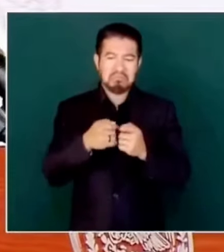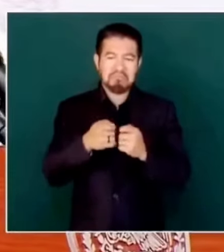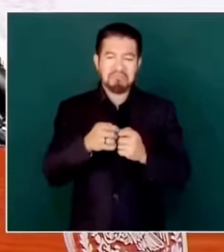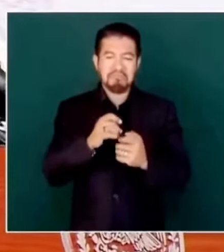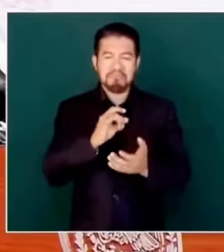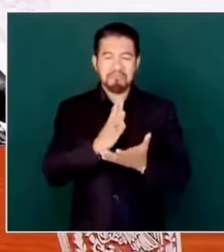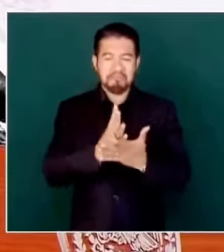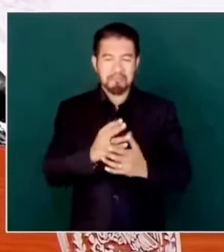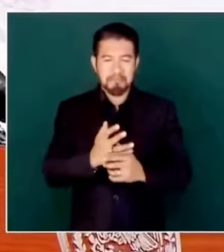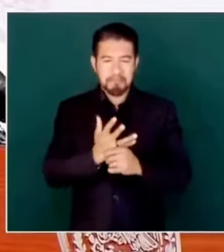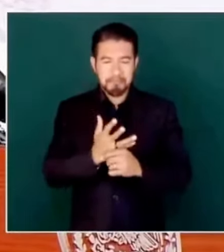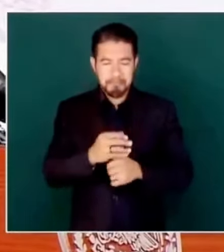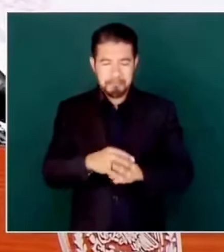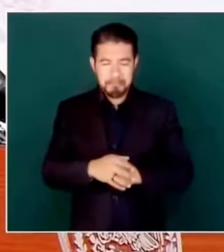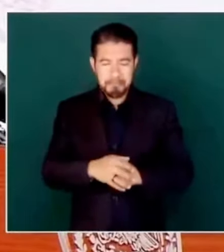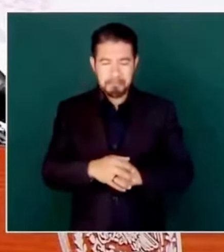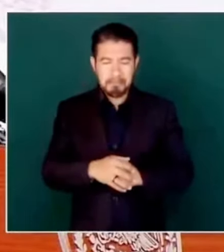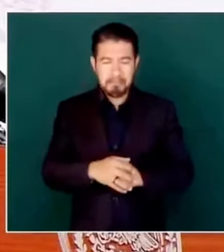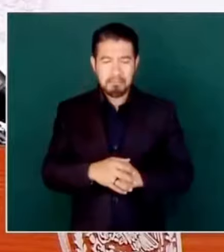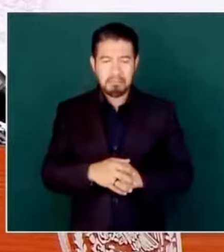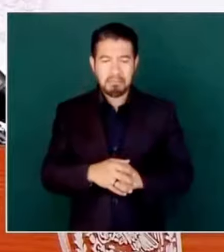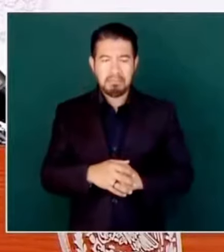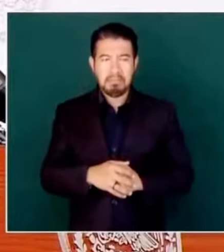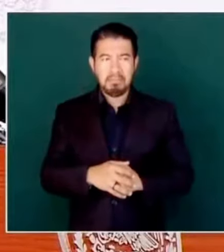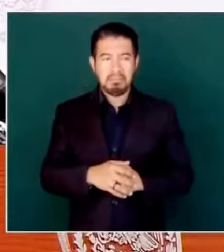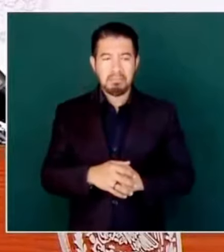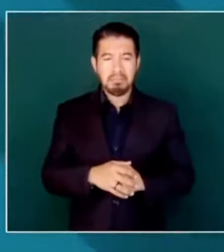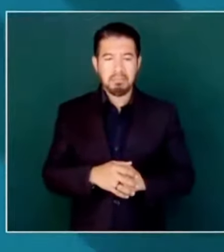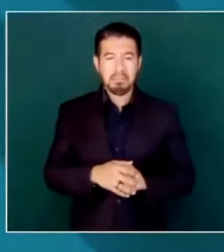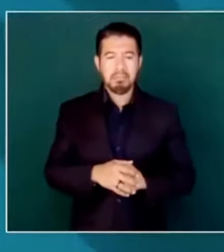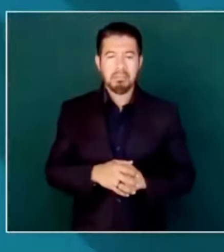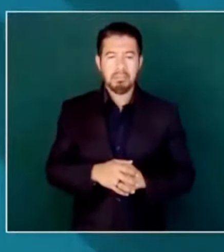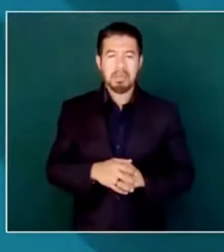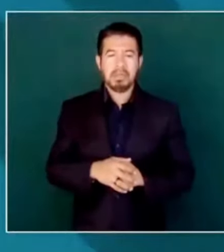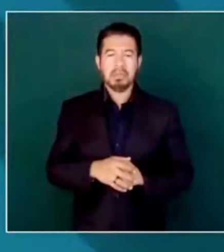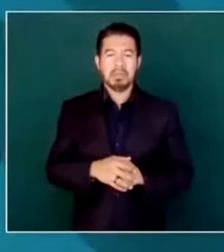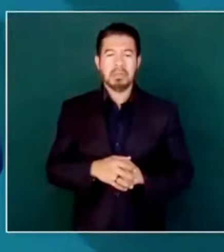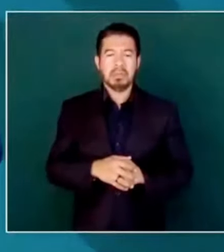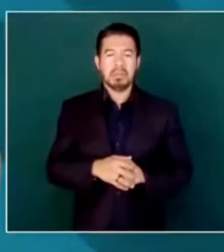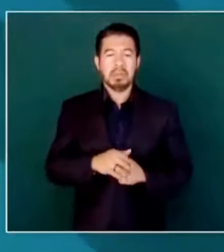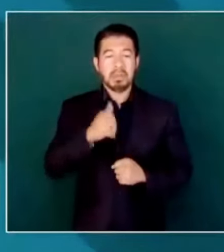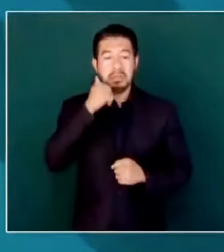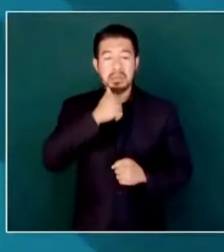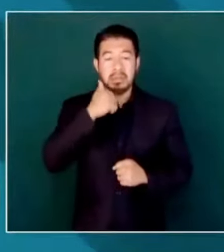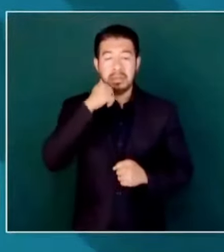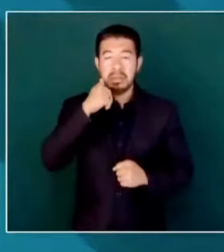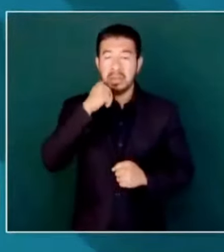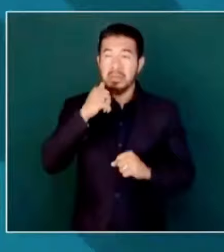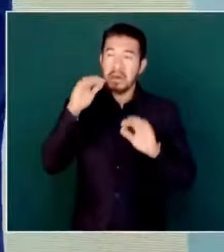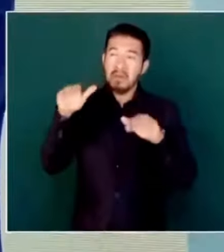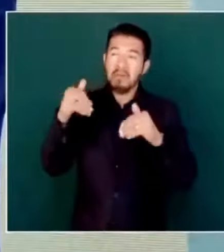y siempre exaltando lo que estaban haciendo afuera,